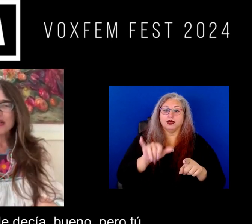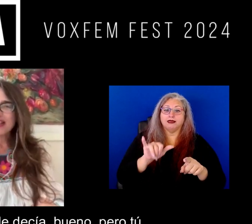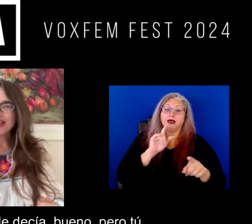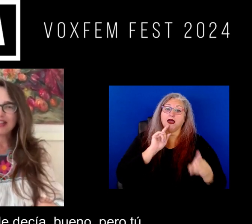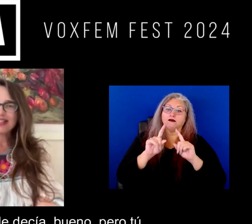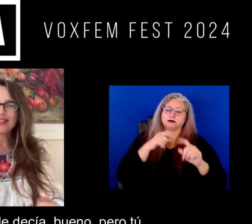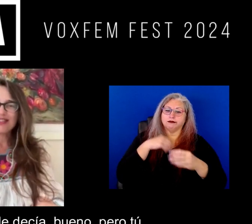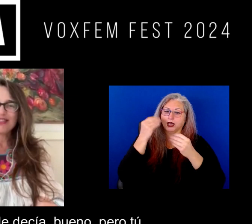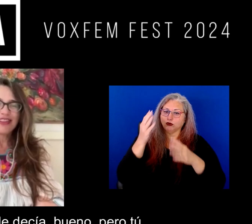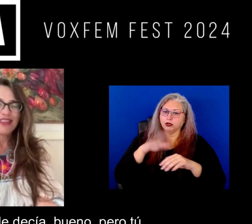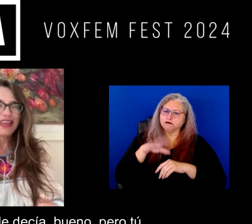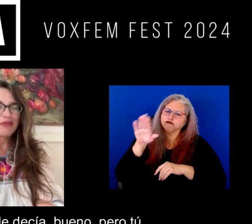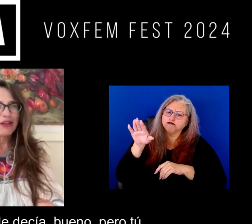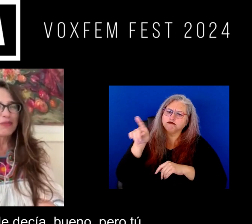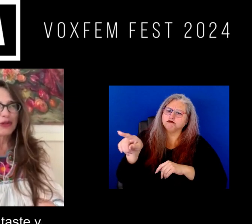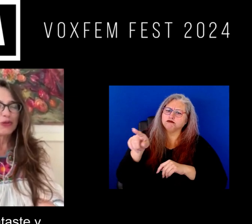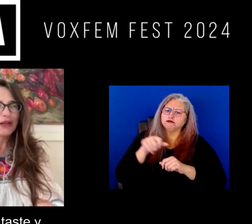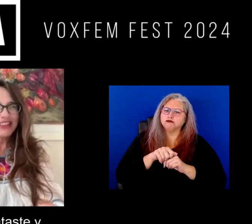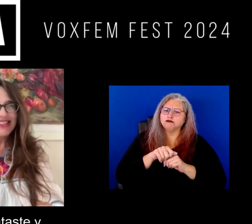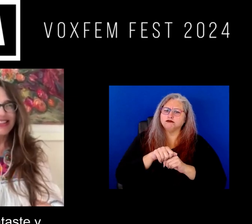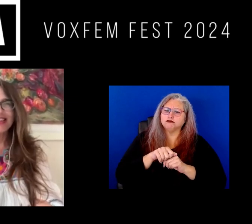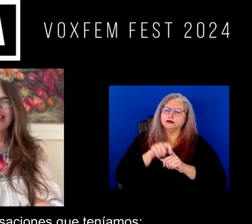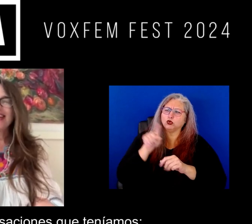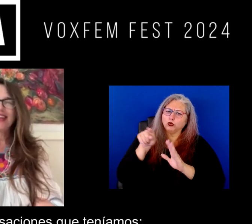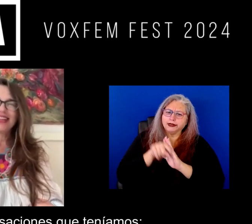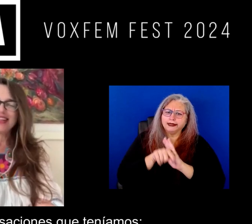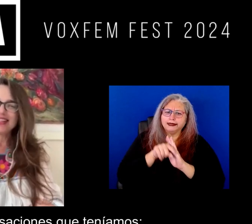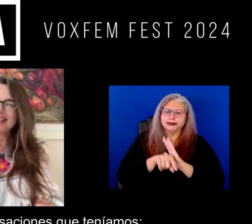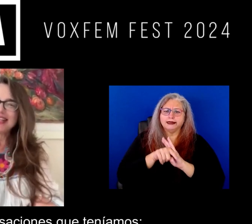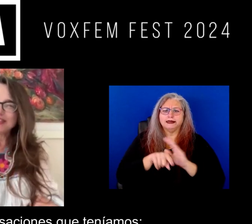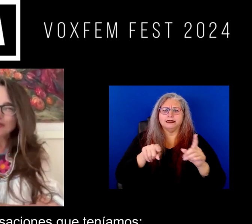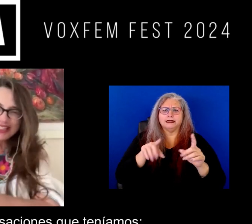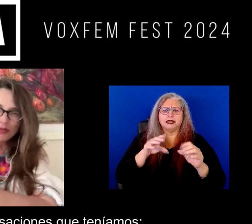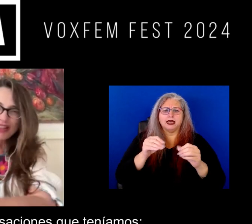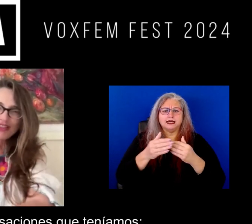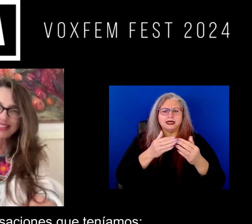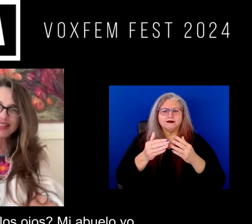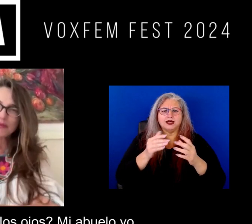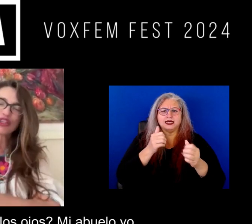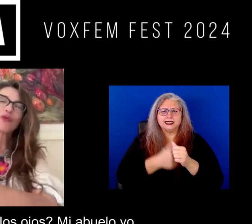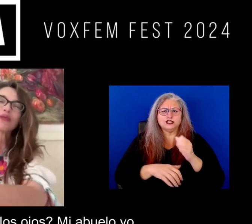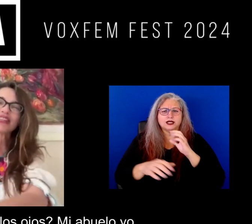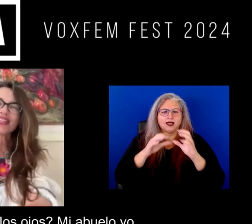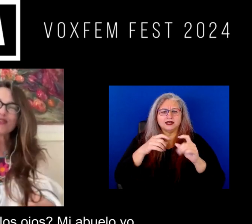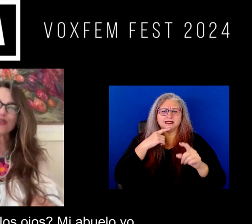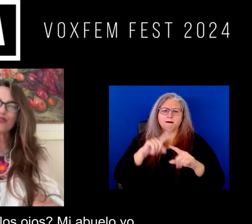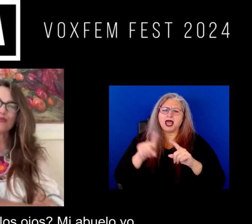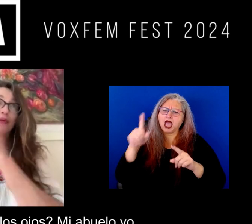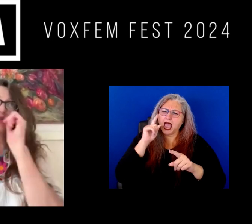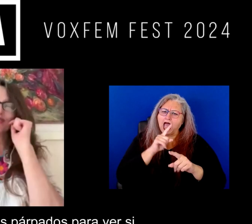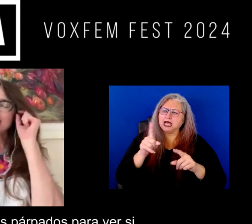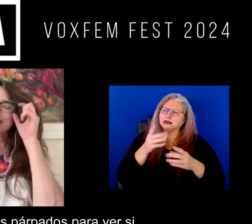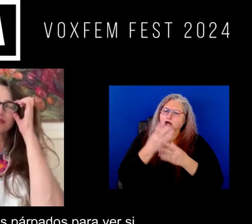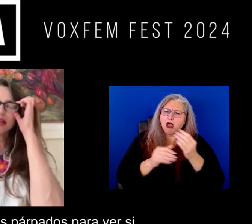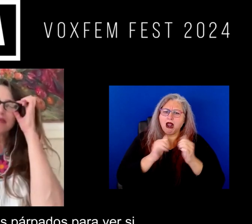conversaciones yo le decía, bueno, pero tú mataste. Y en todas las conversaciones que teníamos, ¿y cómo perdiste los ojos?